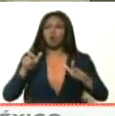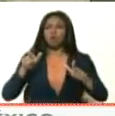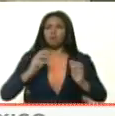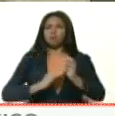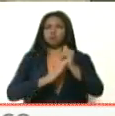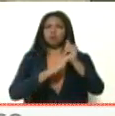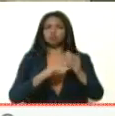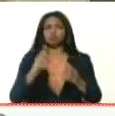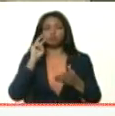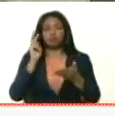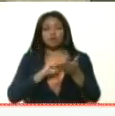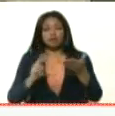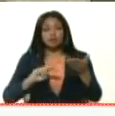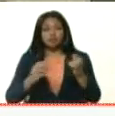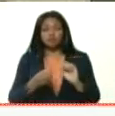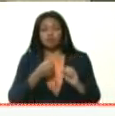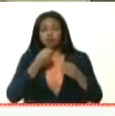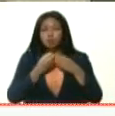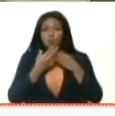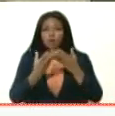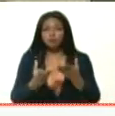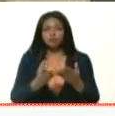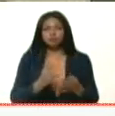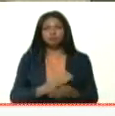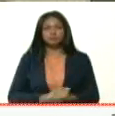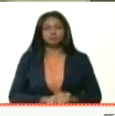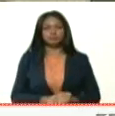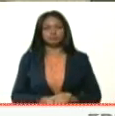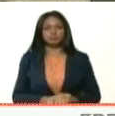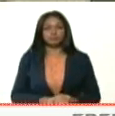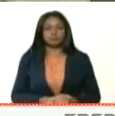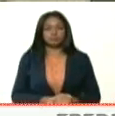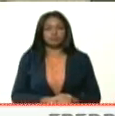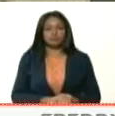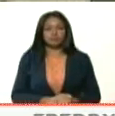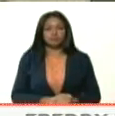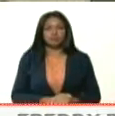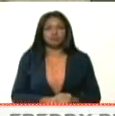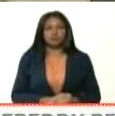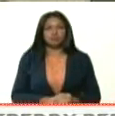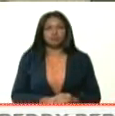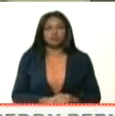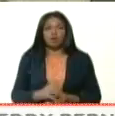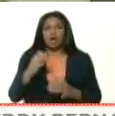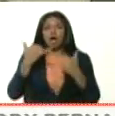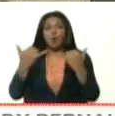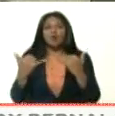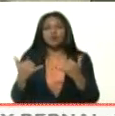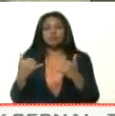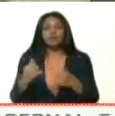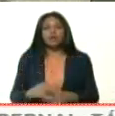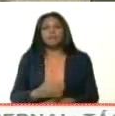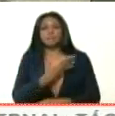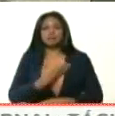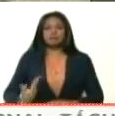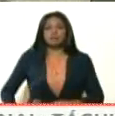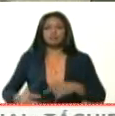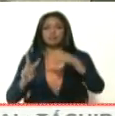estoy leyendo este libro, se los comento. Estaba hablando con Freddy Ñañez, ahorita el presidente de BTV.